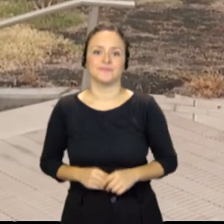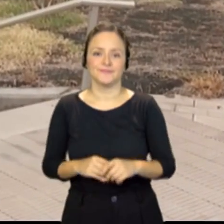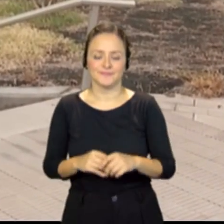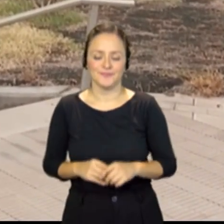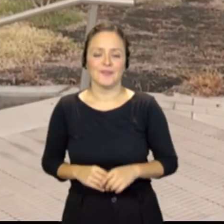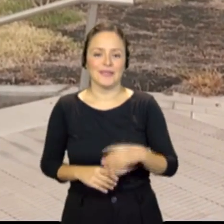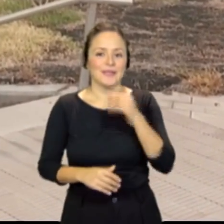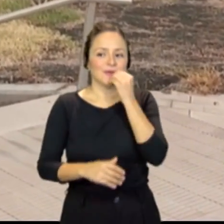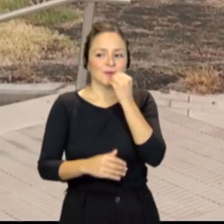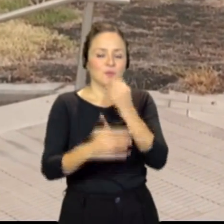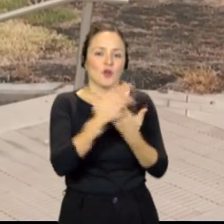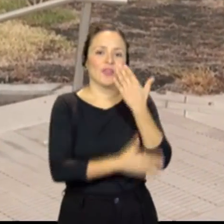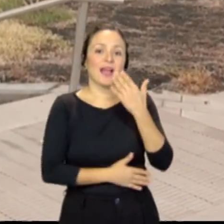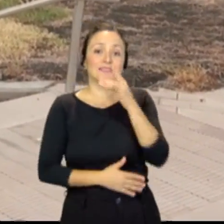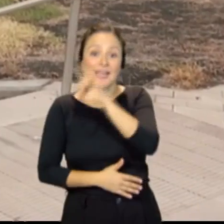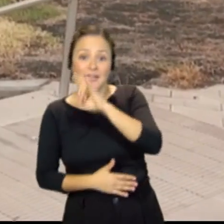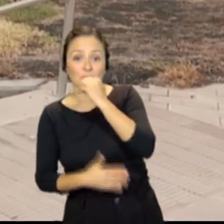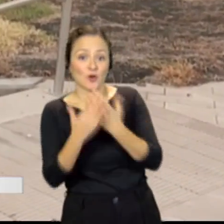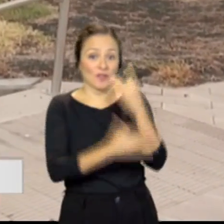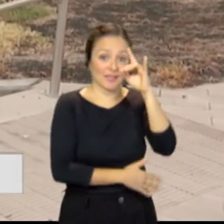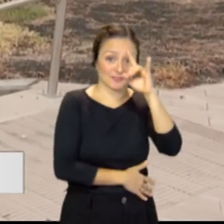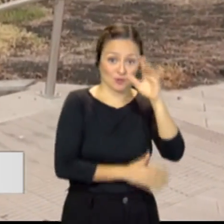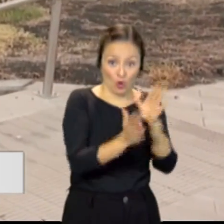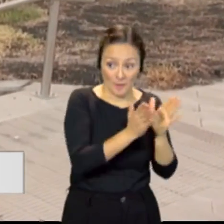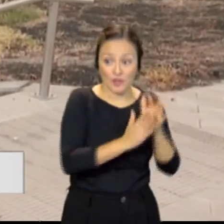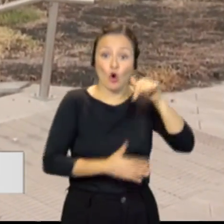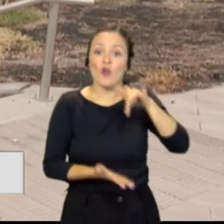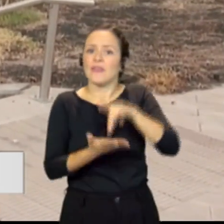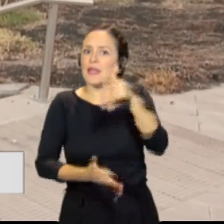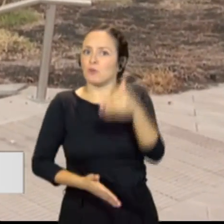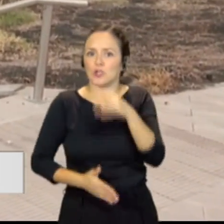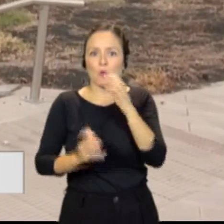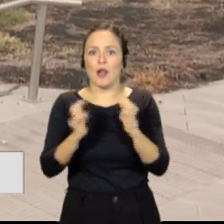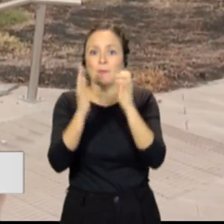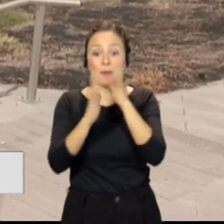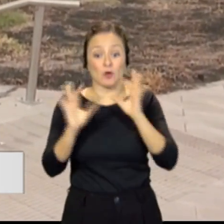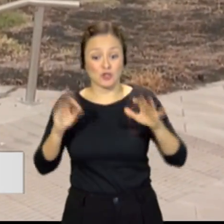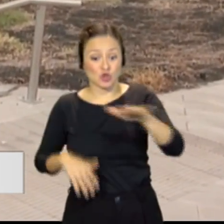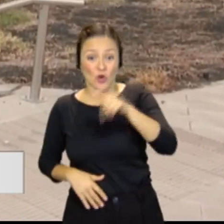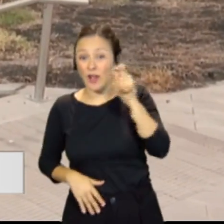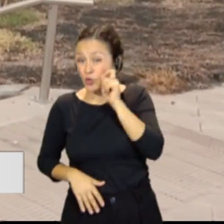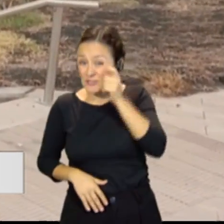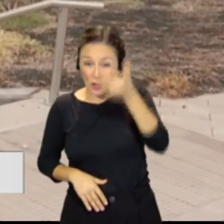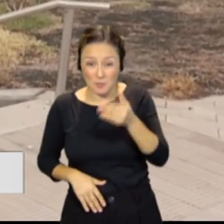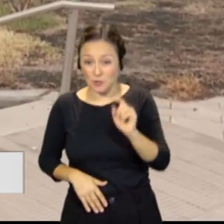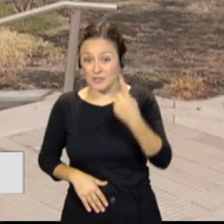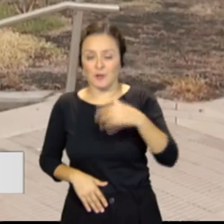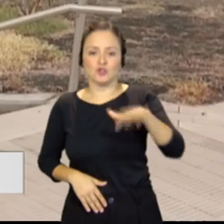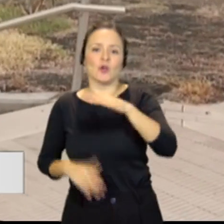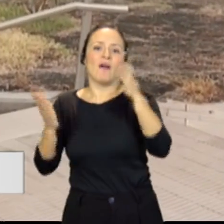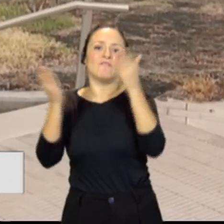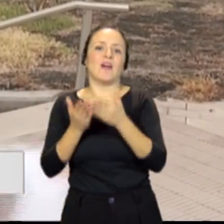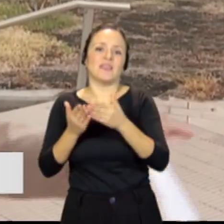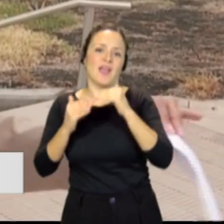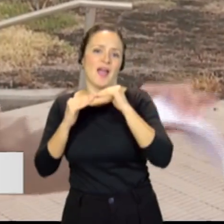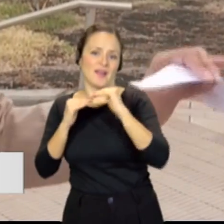Buenos días, Canarias. Buenos días, compañeros. Hoy es un gran día para La Palma porque se recupera el que es el núcleo turístico más importante del Valle de Aridani.